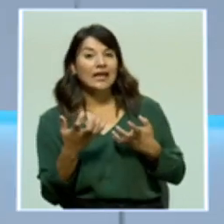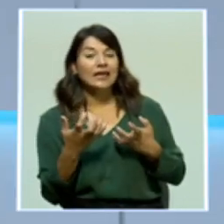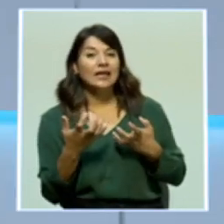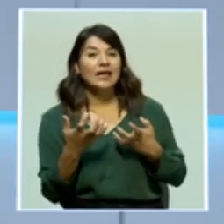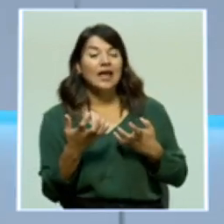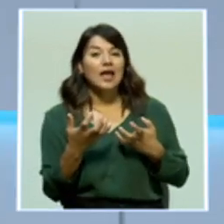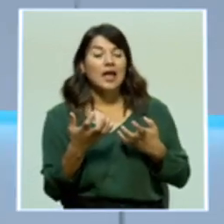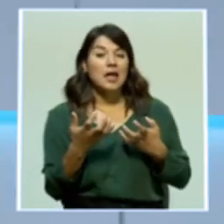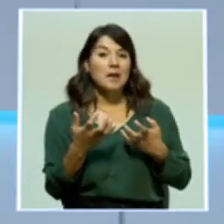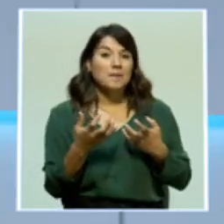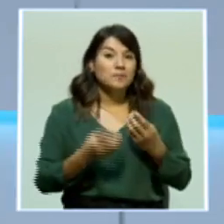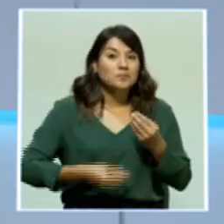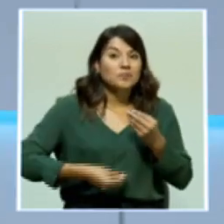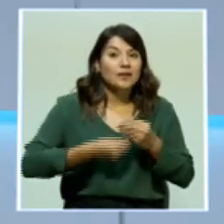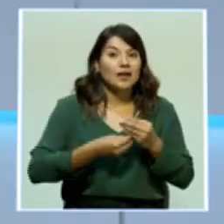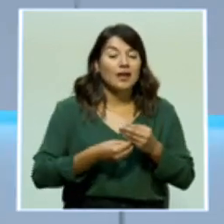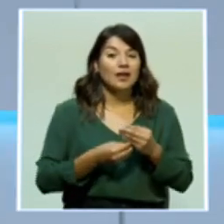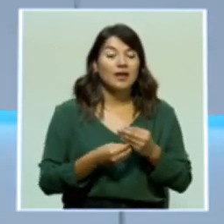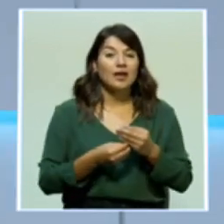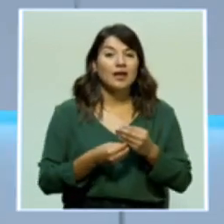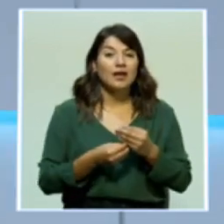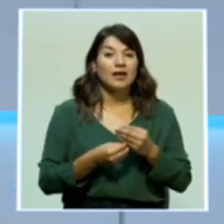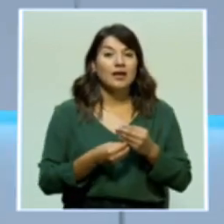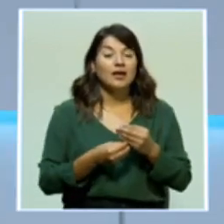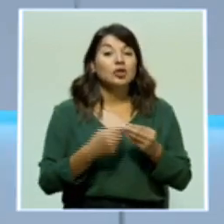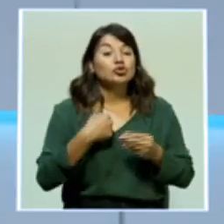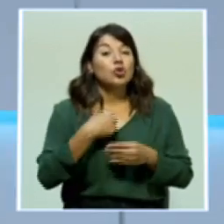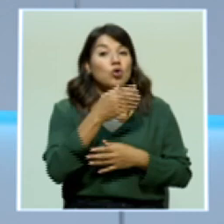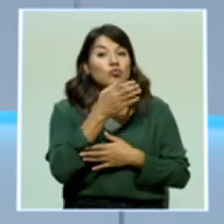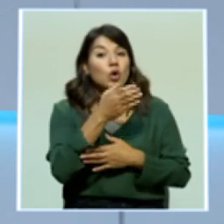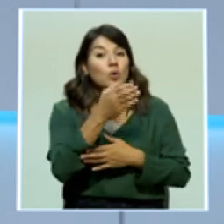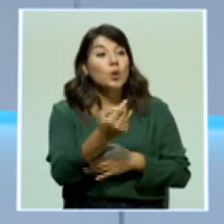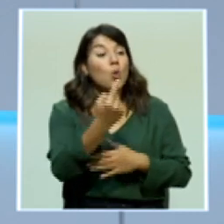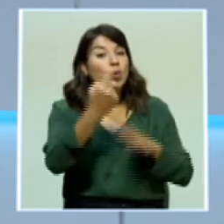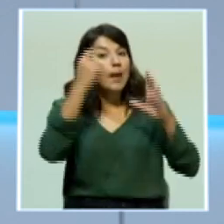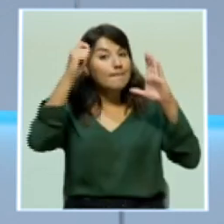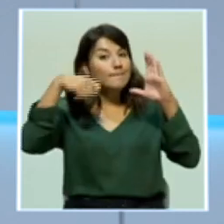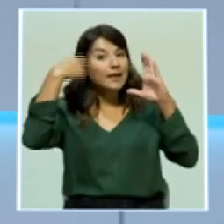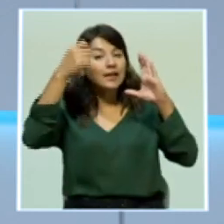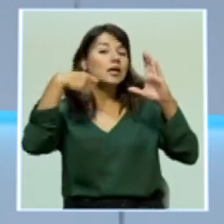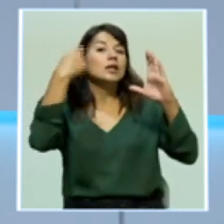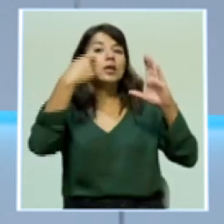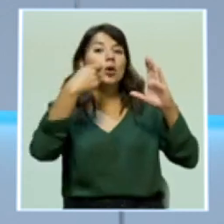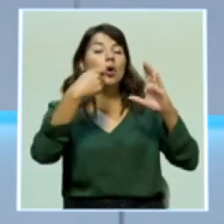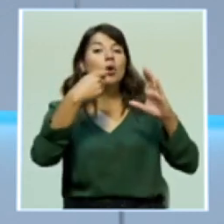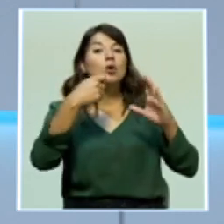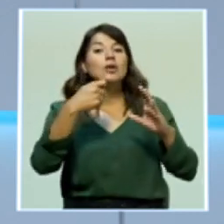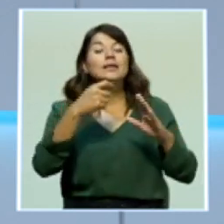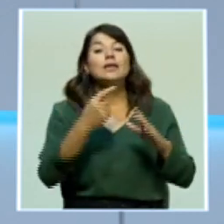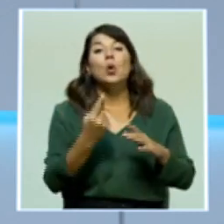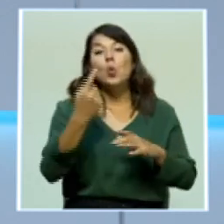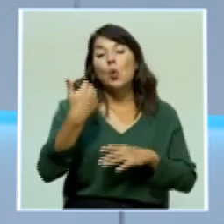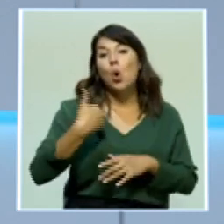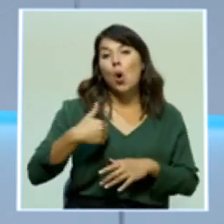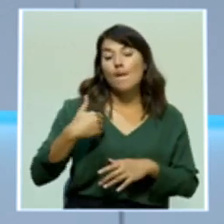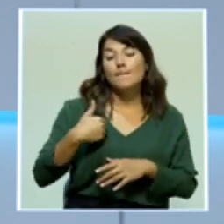nuevamente en el tapete, recomiendo una película del serbio Emir Kusturica,